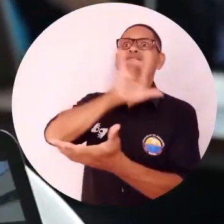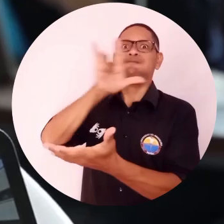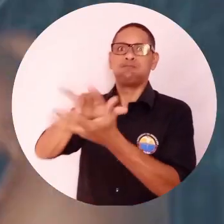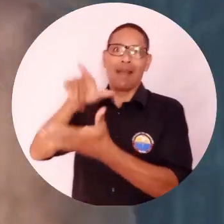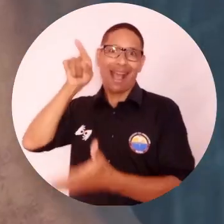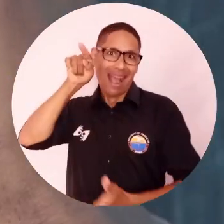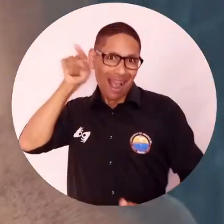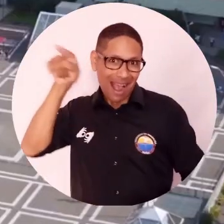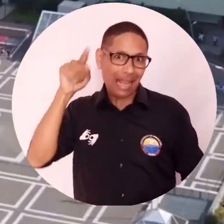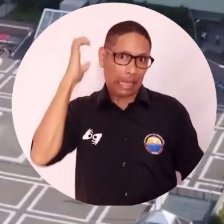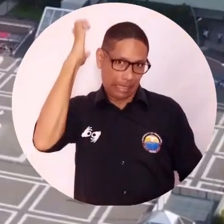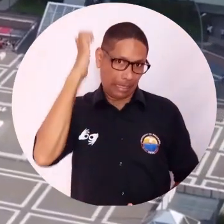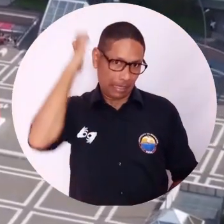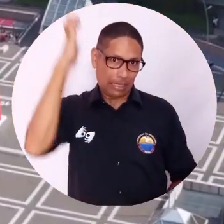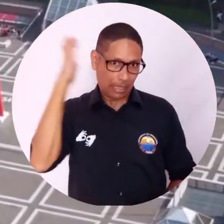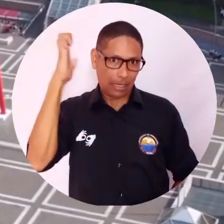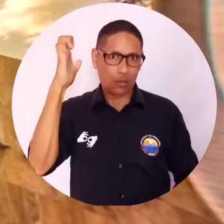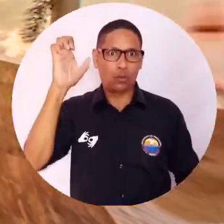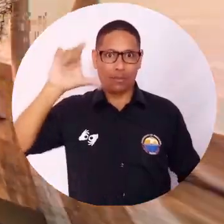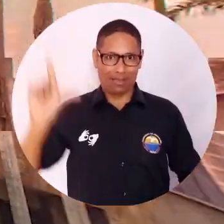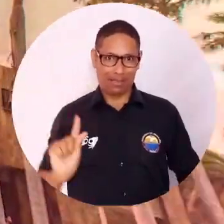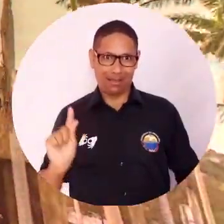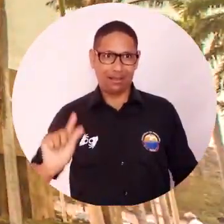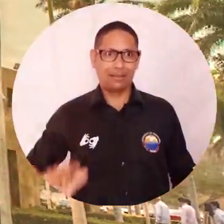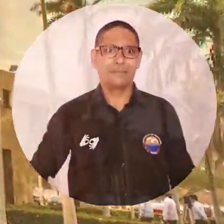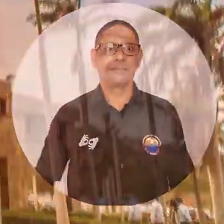presencial en el mencionado país europeo.